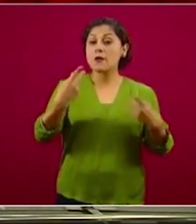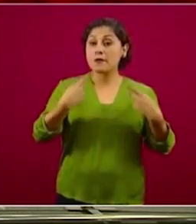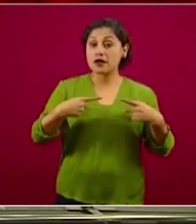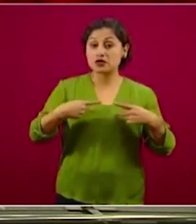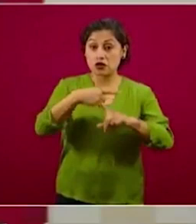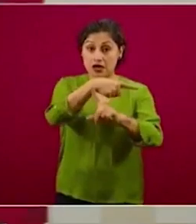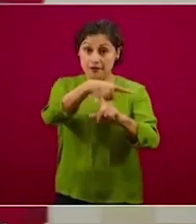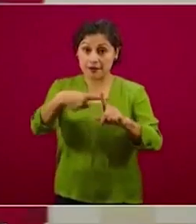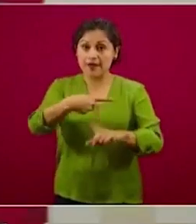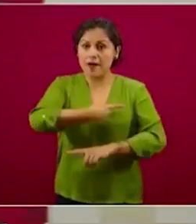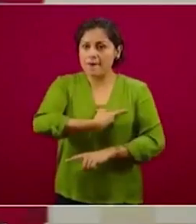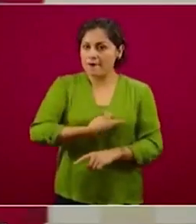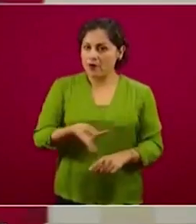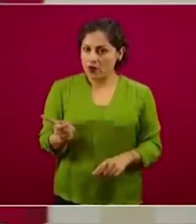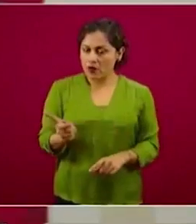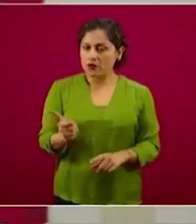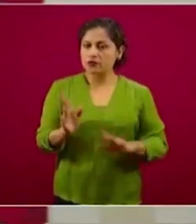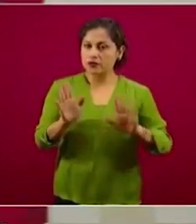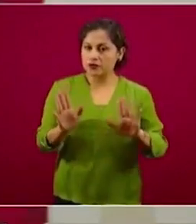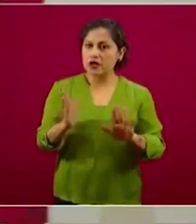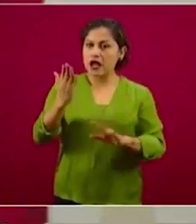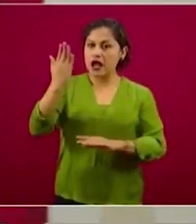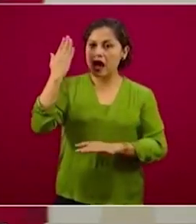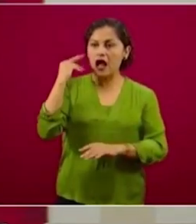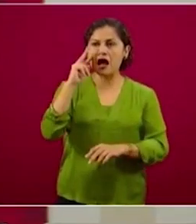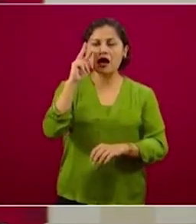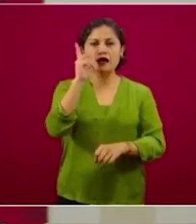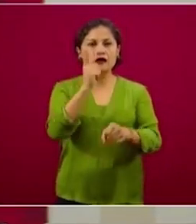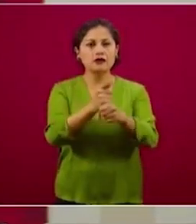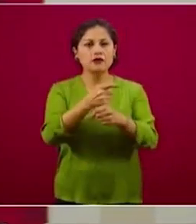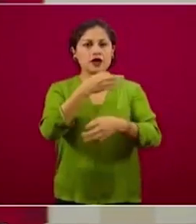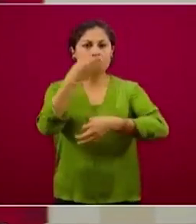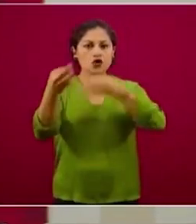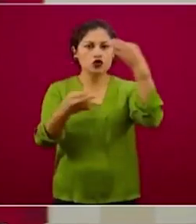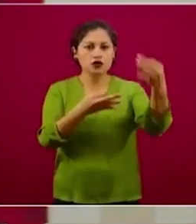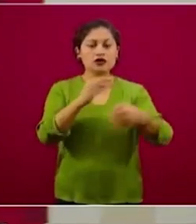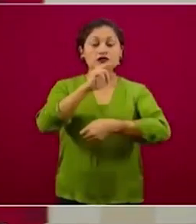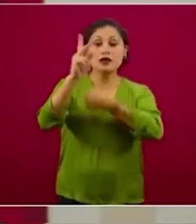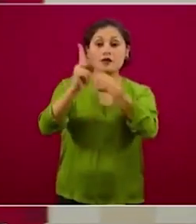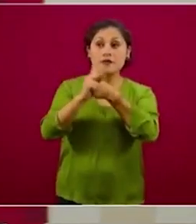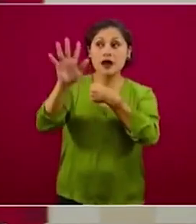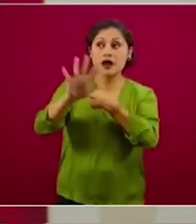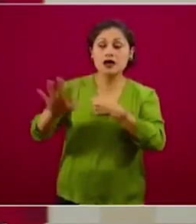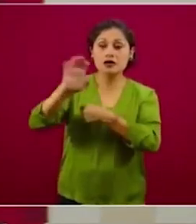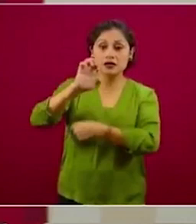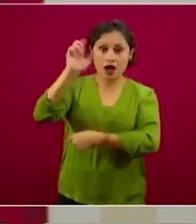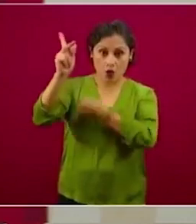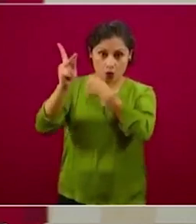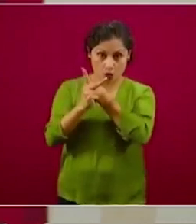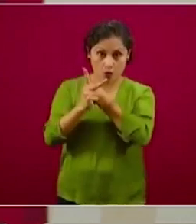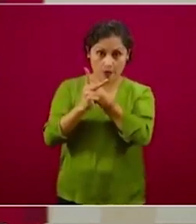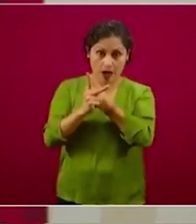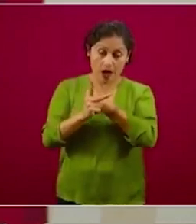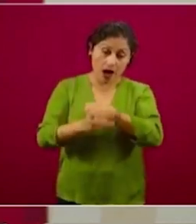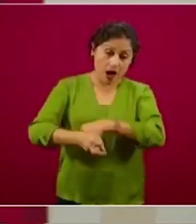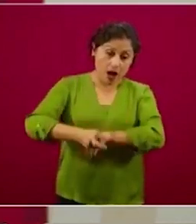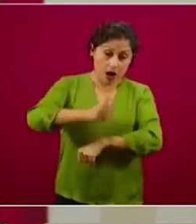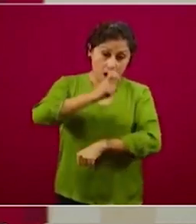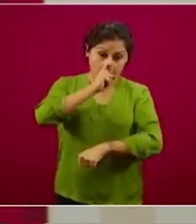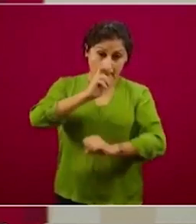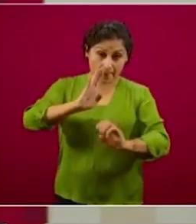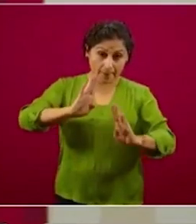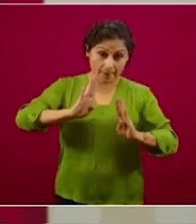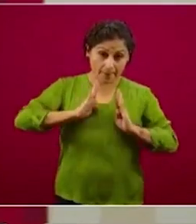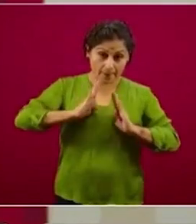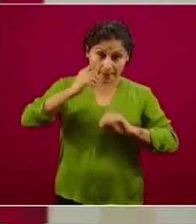lo que vimos en algún momento por las noticias, lo que ocurrió en los países europeos en donde se usó la fuerza pública como un